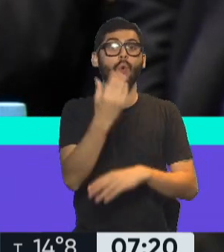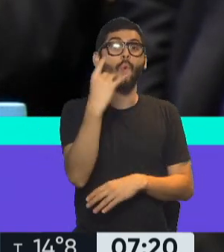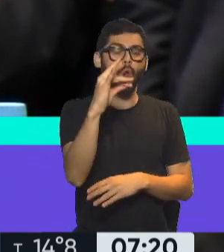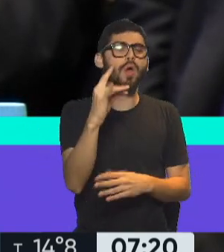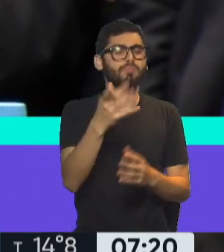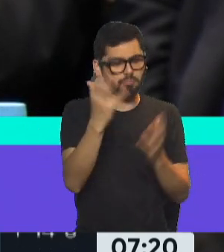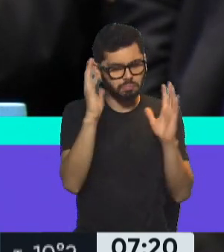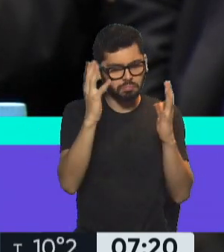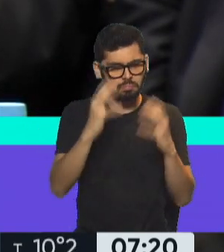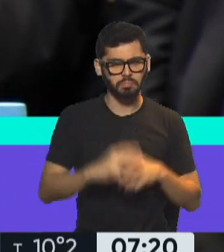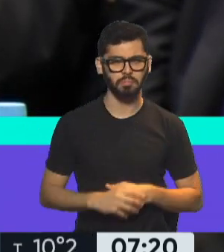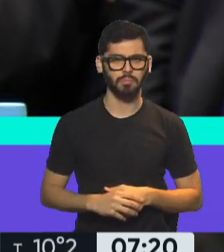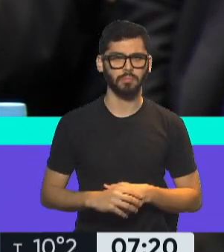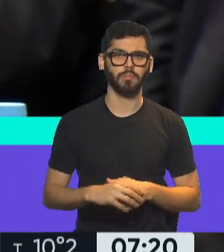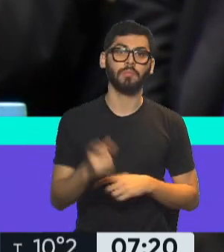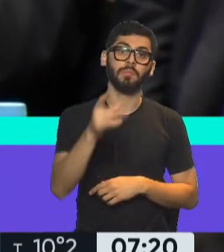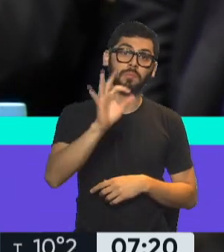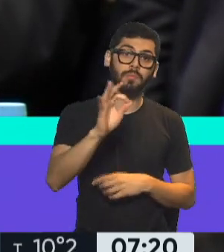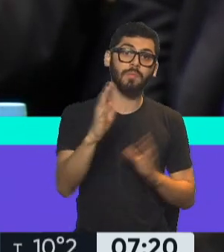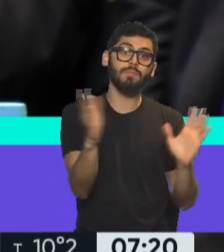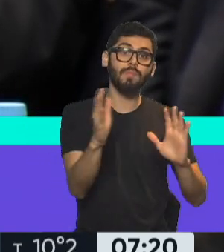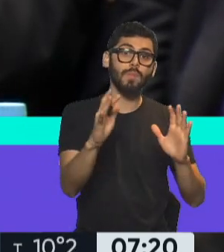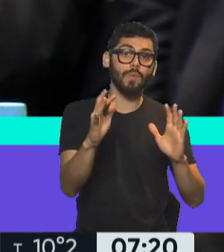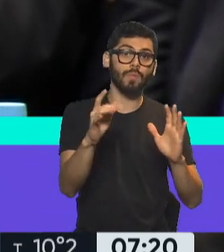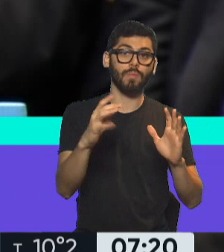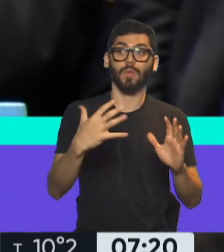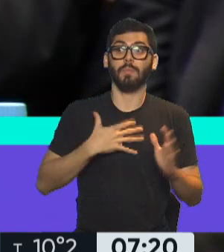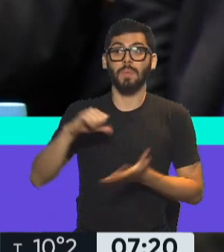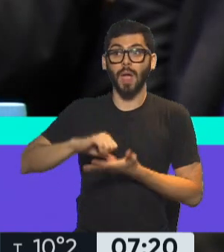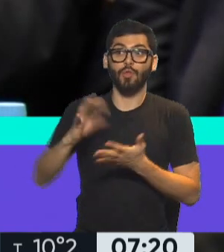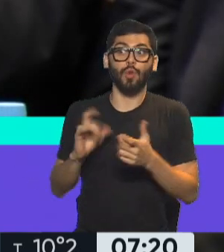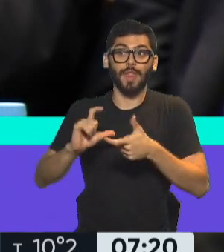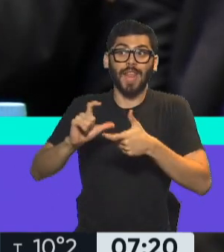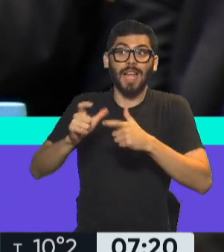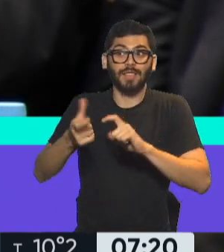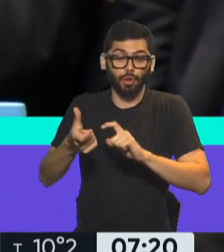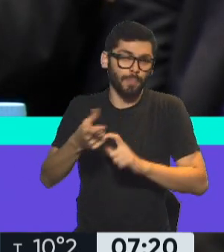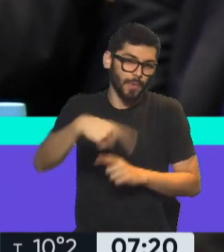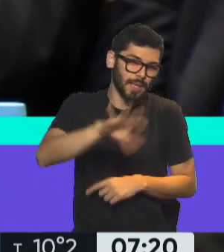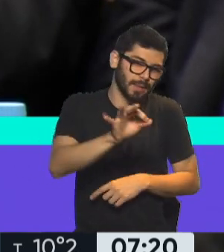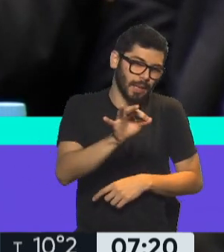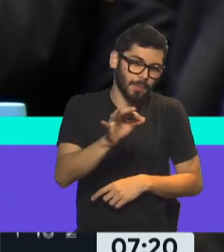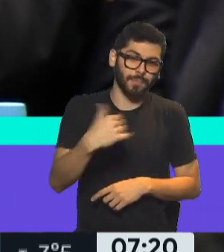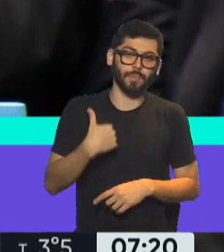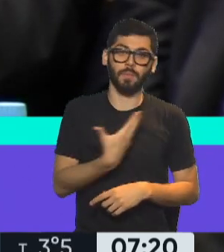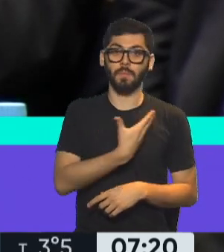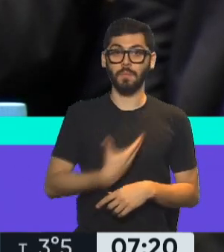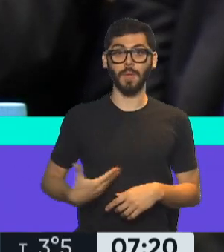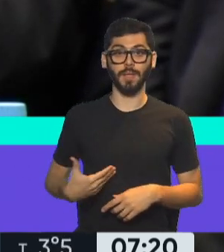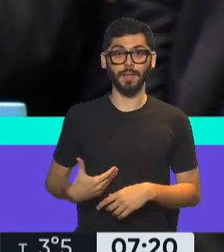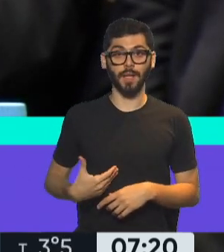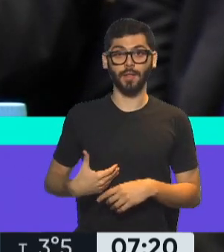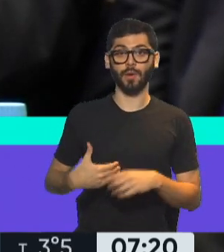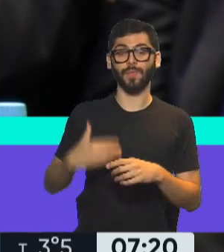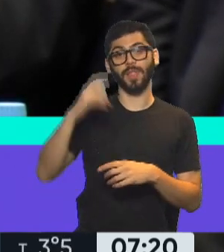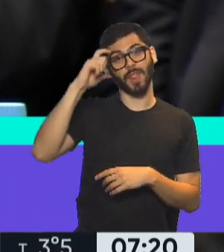Como ustedes conocen, hoy hay un periodo de transición en mi país. Como Presidente electo que asumirá